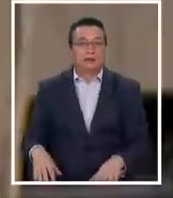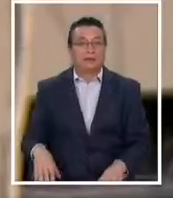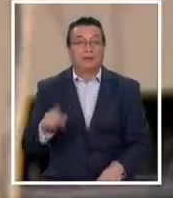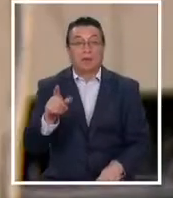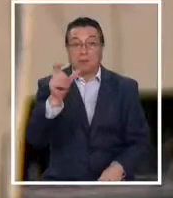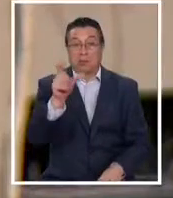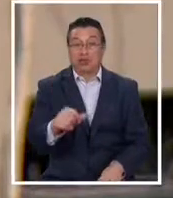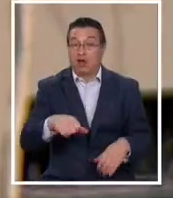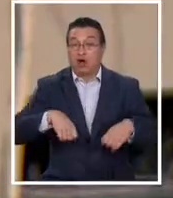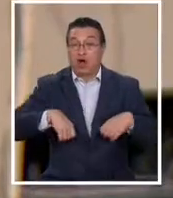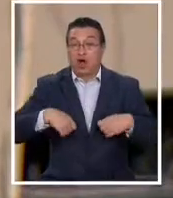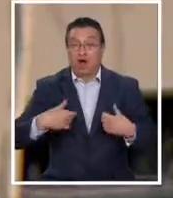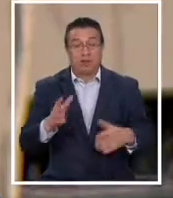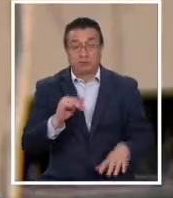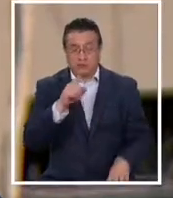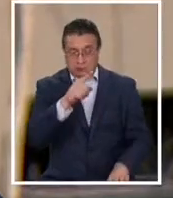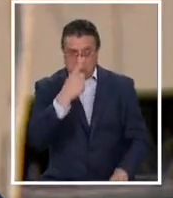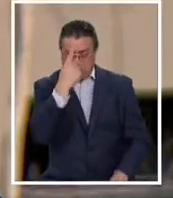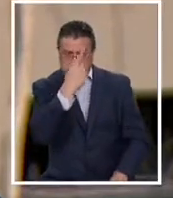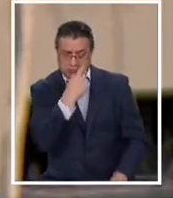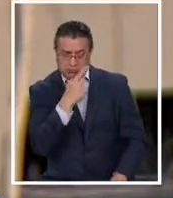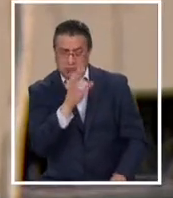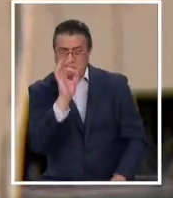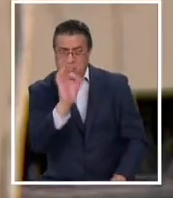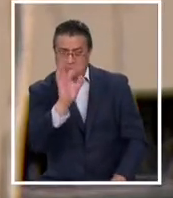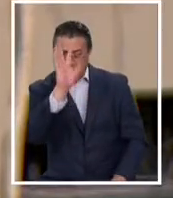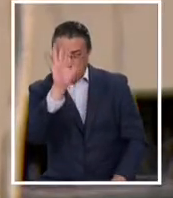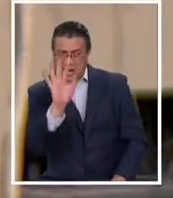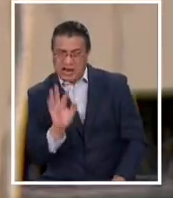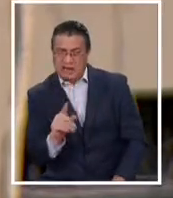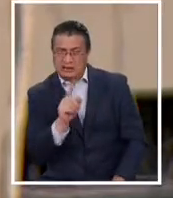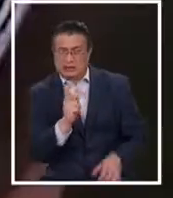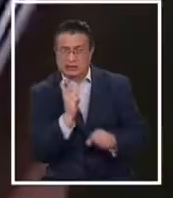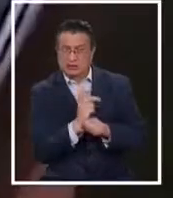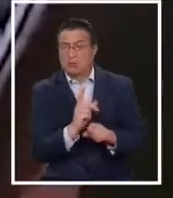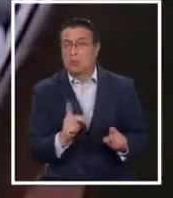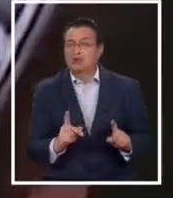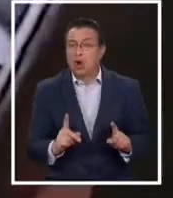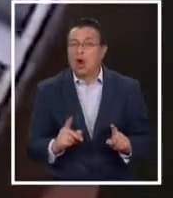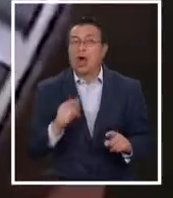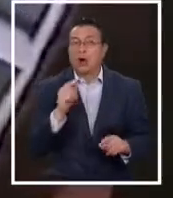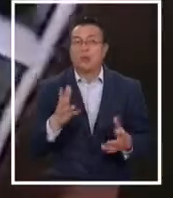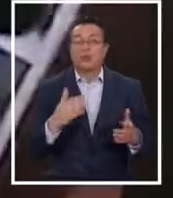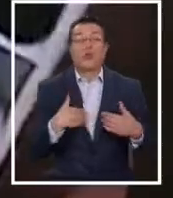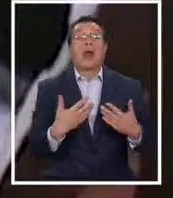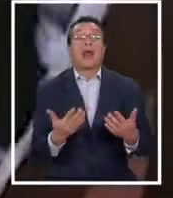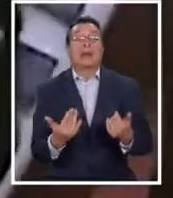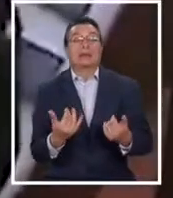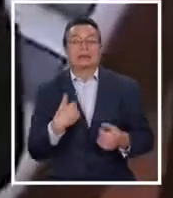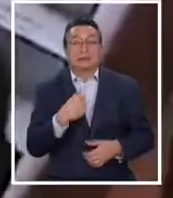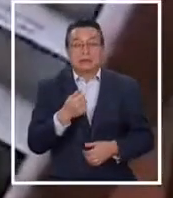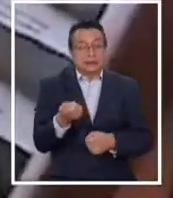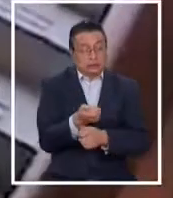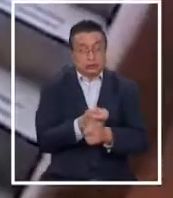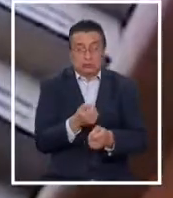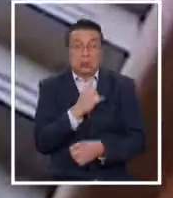persona joven, no reúne un perfil para estas características. Tampoco hay una necesidad económica detrás de lo